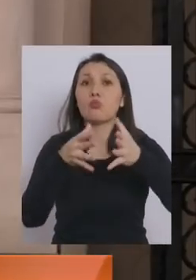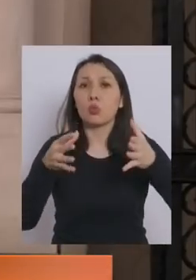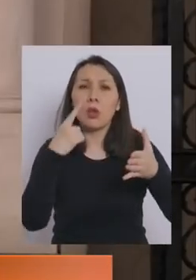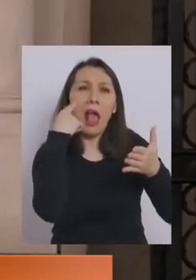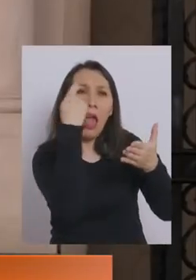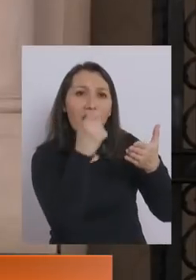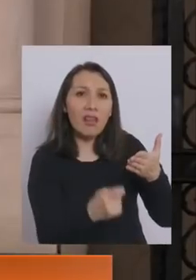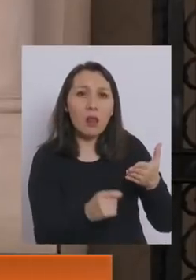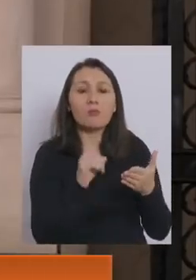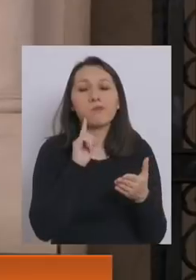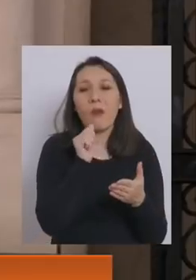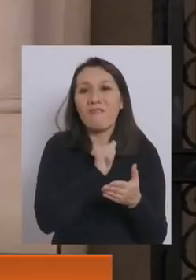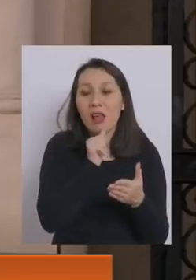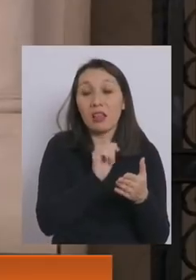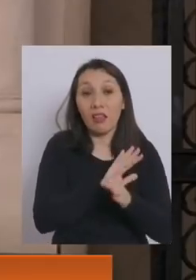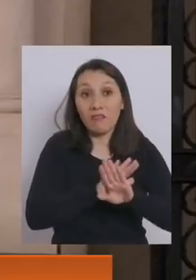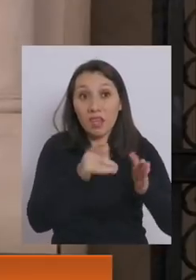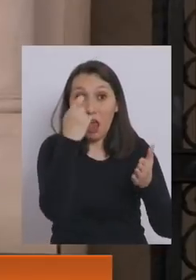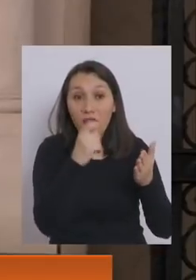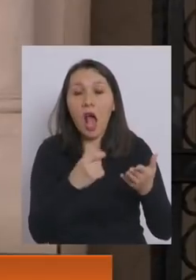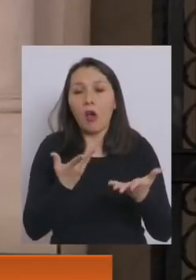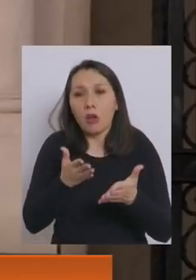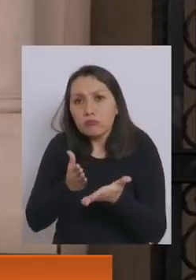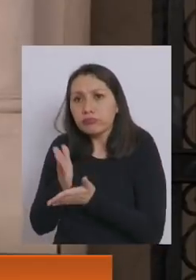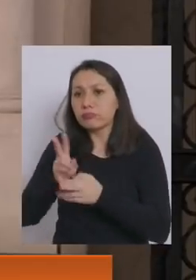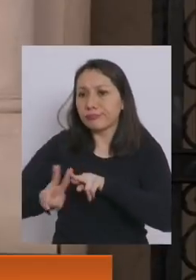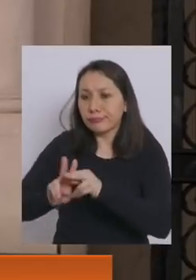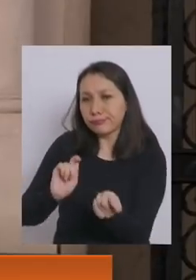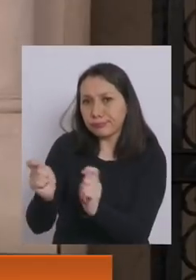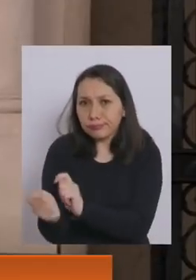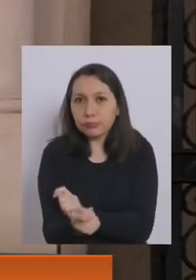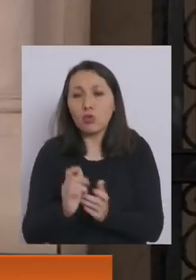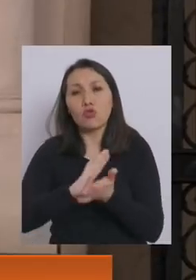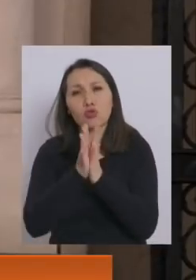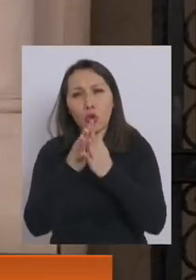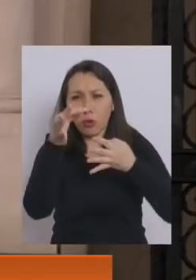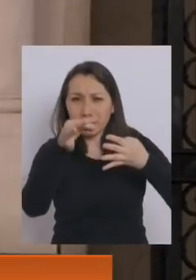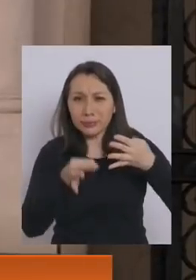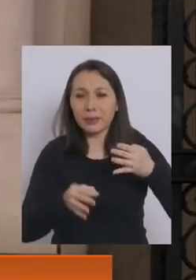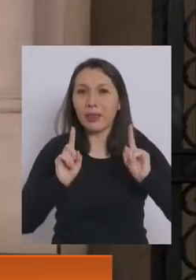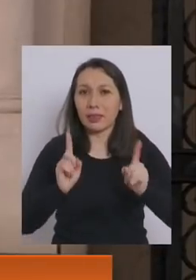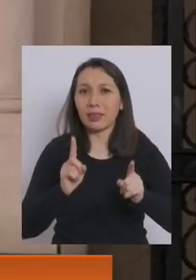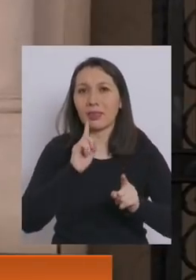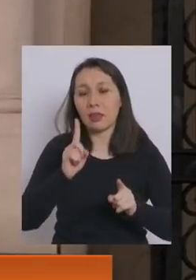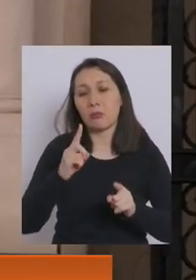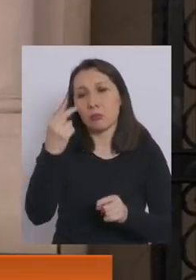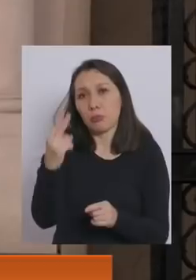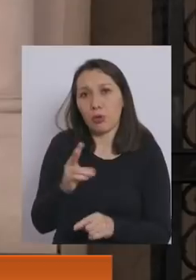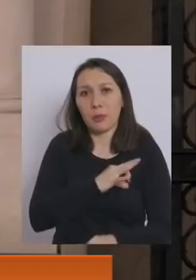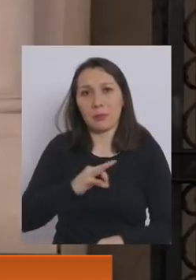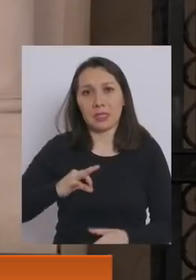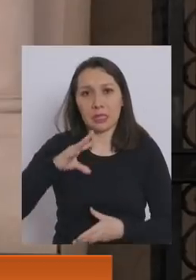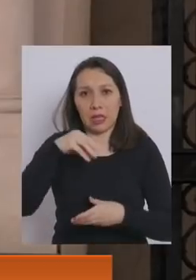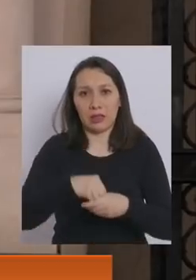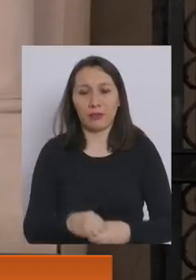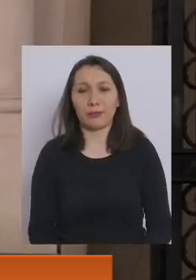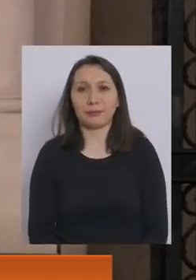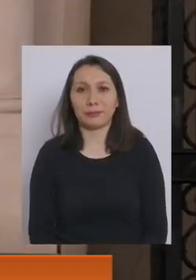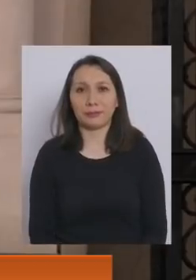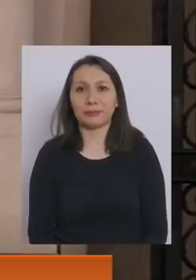diagnósticos, pero ahora nos falta pasar de los diagnósticos a la acción. Y todos los demás detalles, por supuesto, que le corresponden al propio Ministro de Interior.